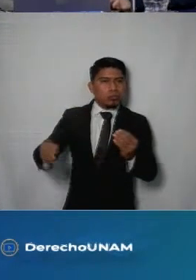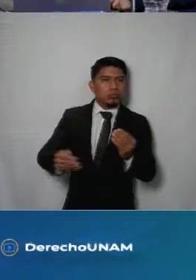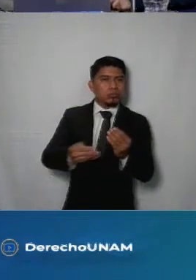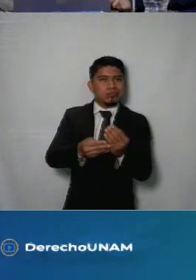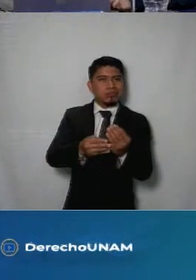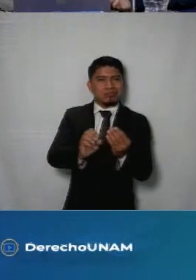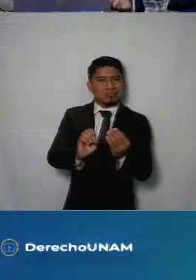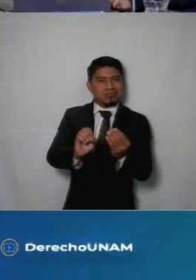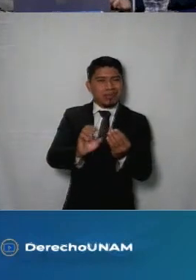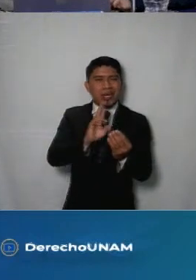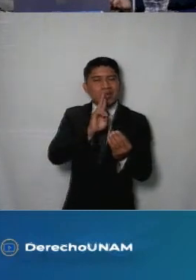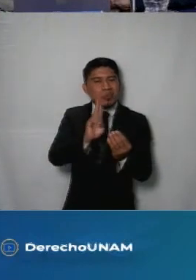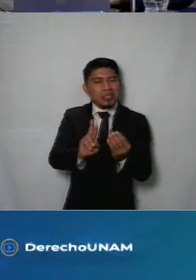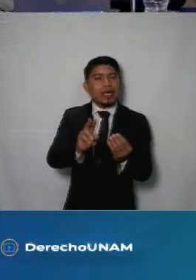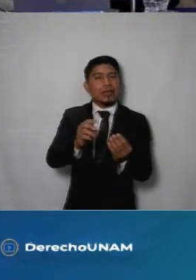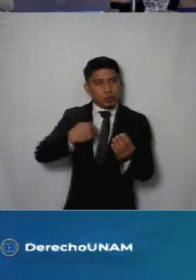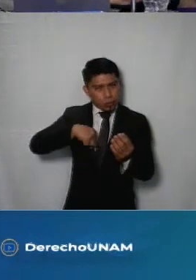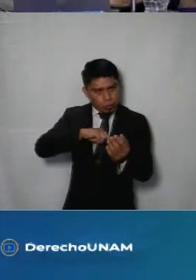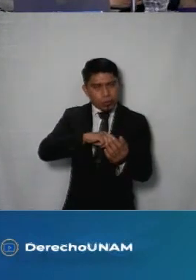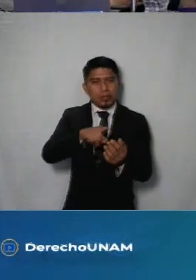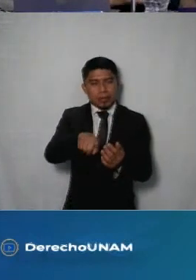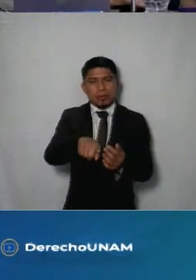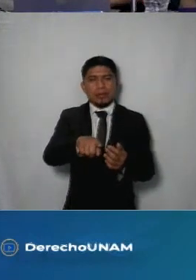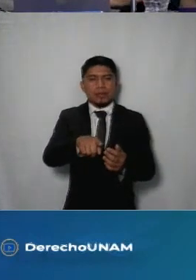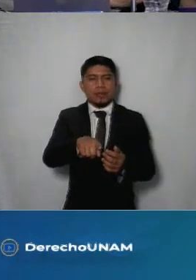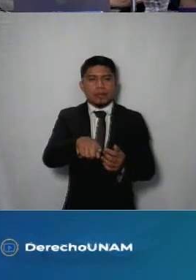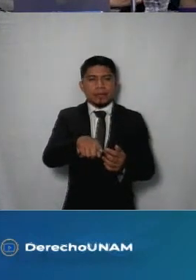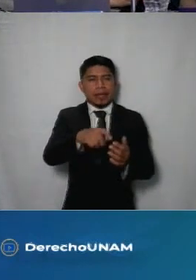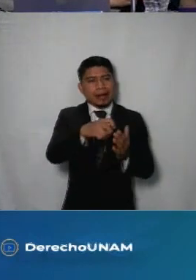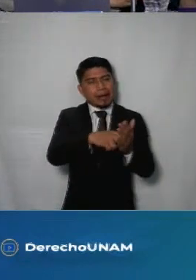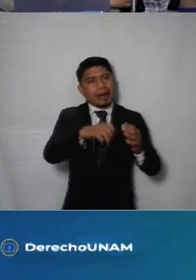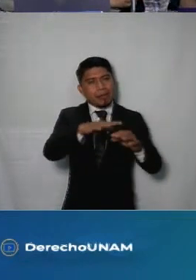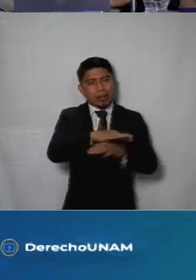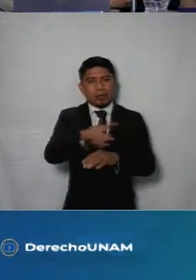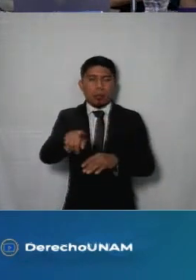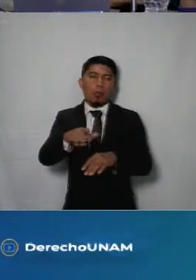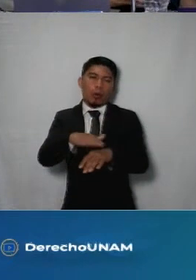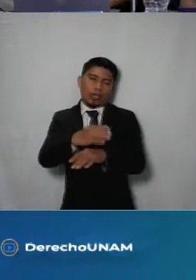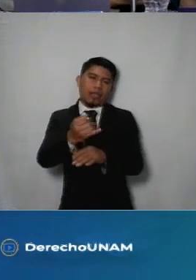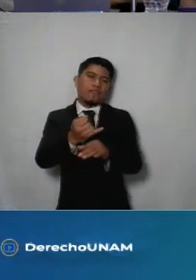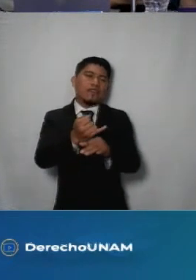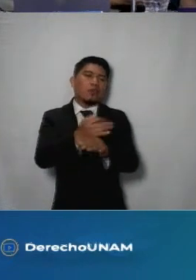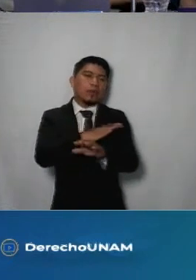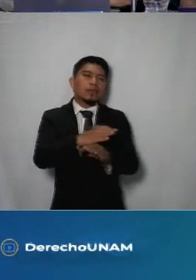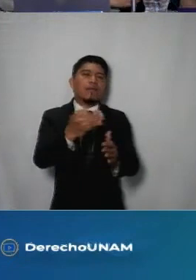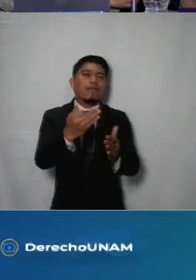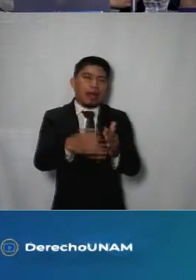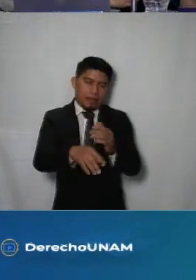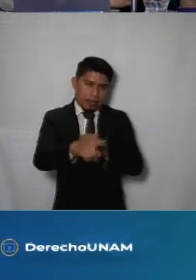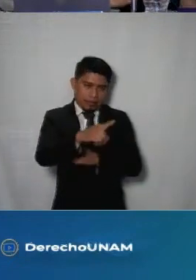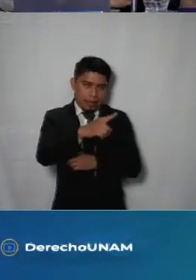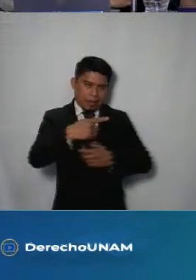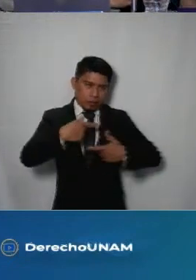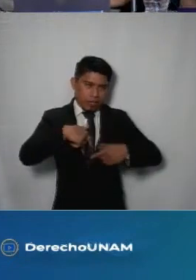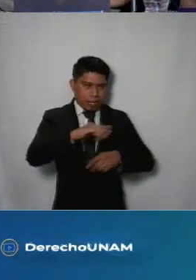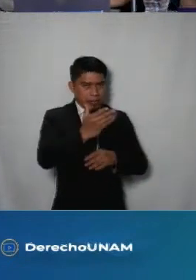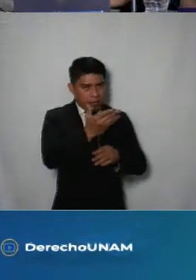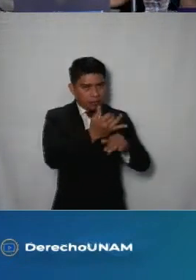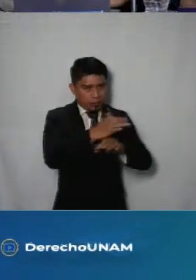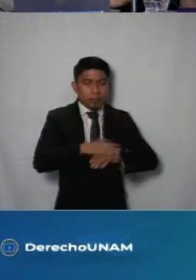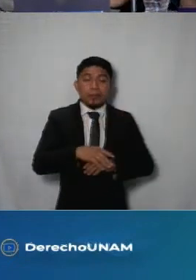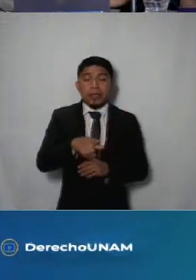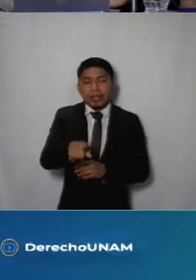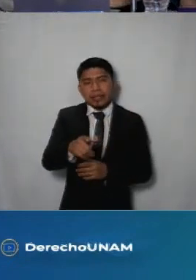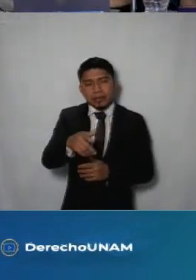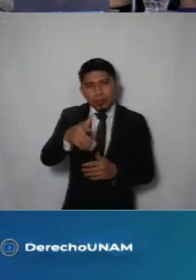mismas entonces estamos modificando porque se queja de que está incompleta la información dado que no viene toda puesta y